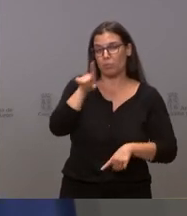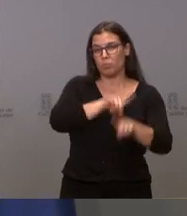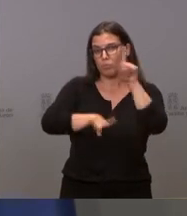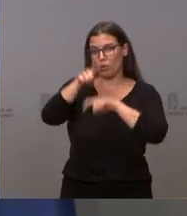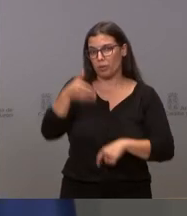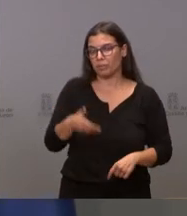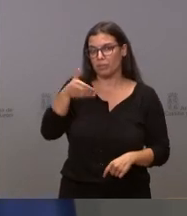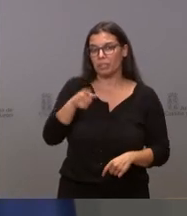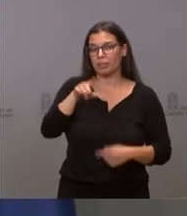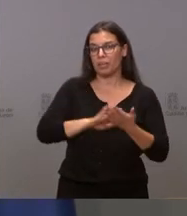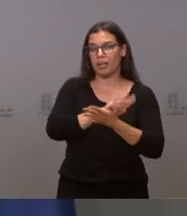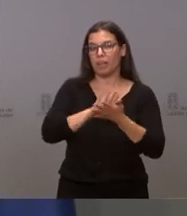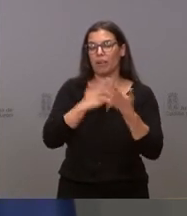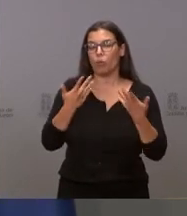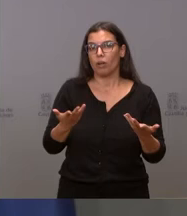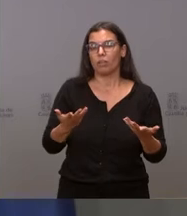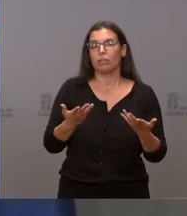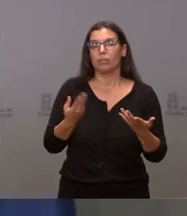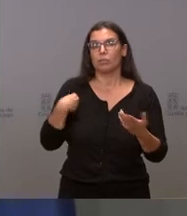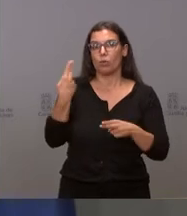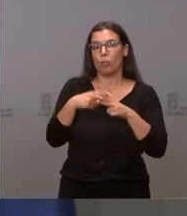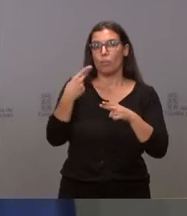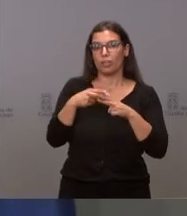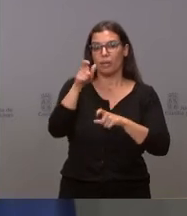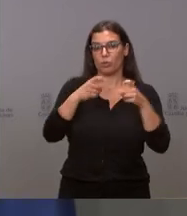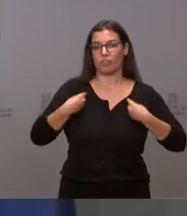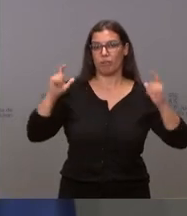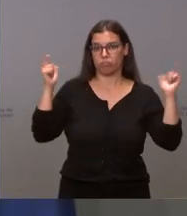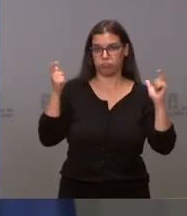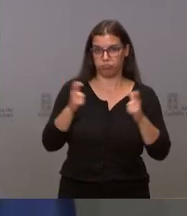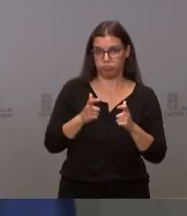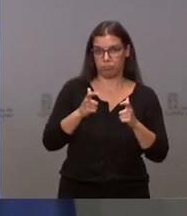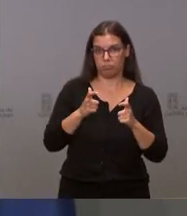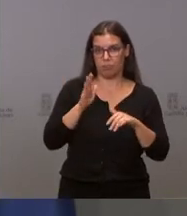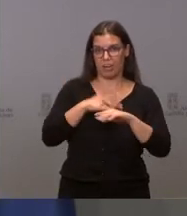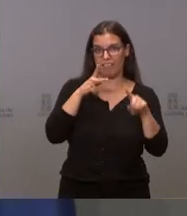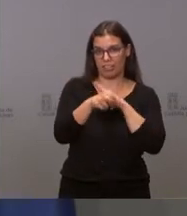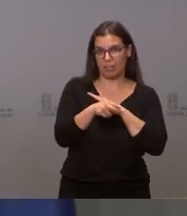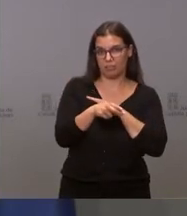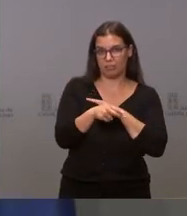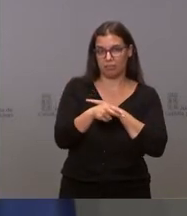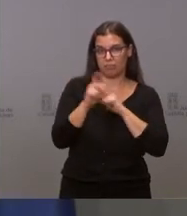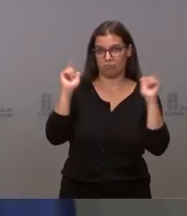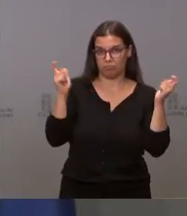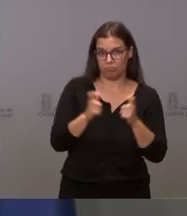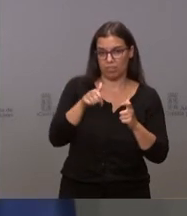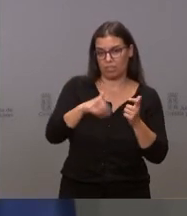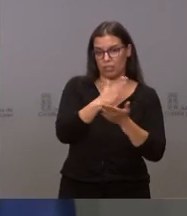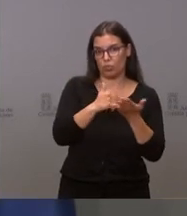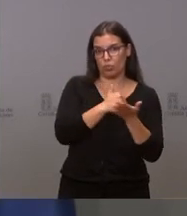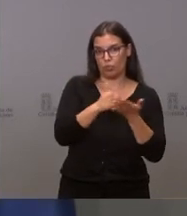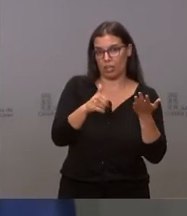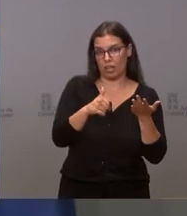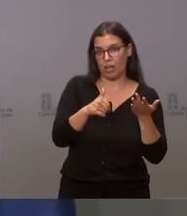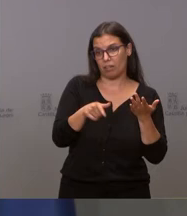abordará, que es el de la política de despoblación. La política de despoblación en nuestra comunidad es,